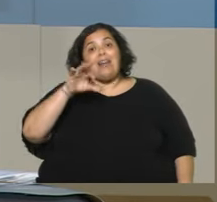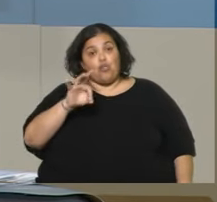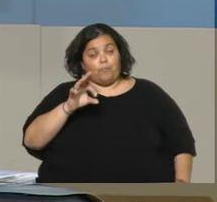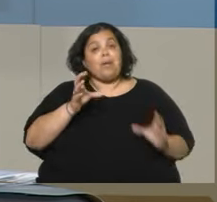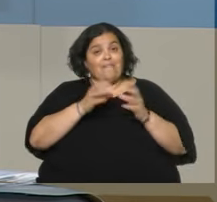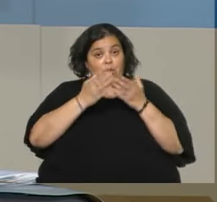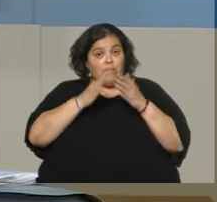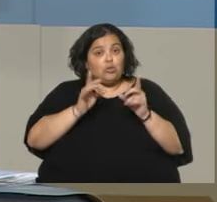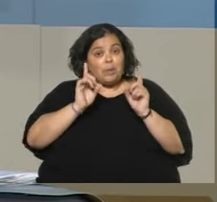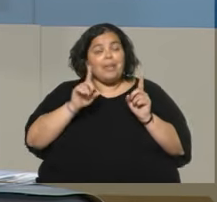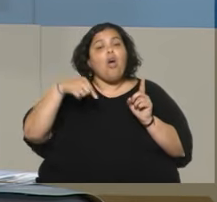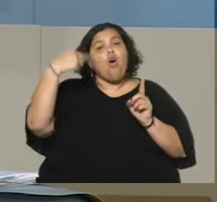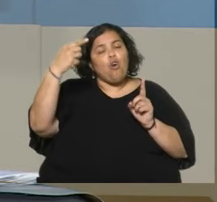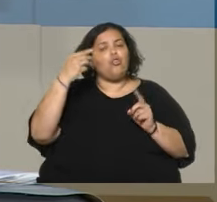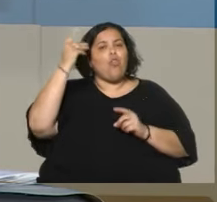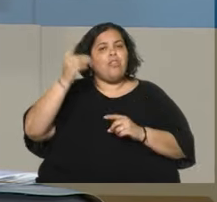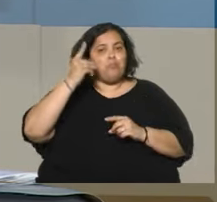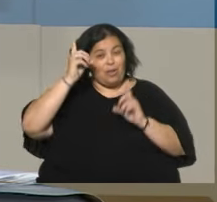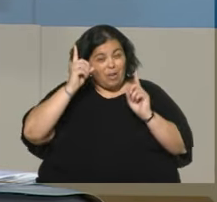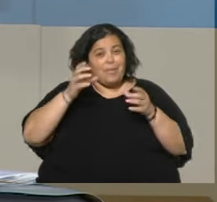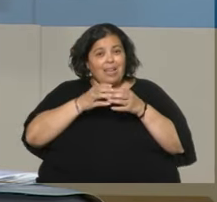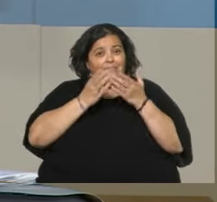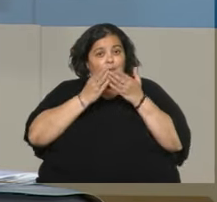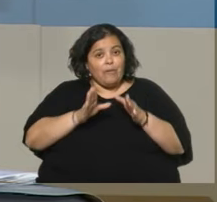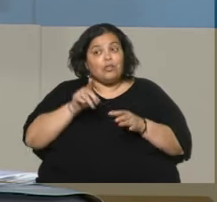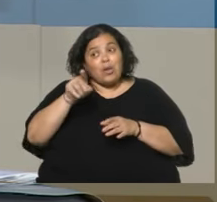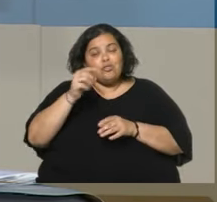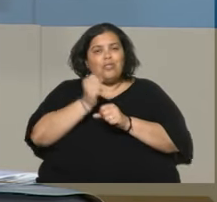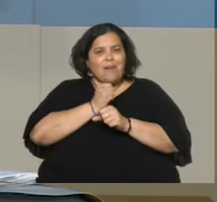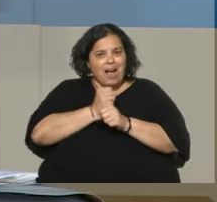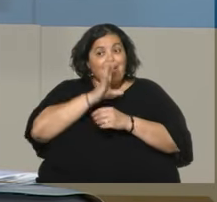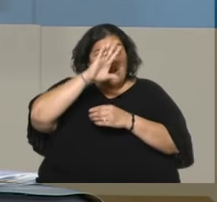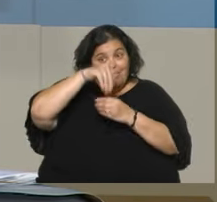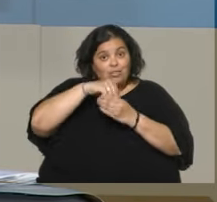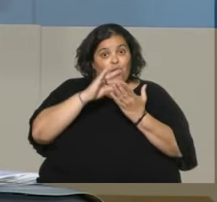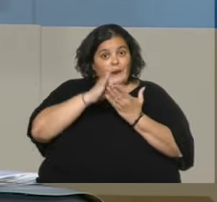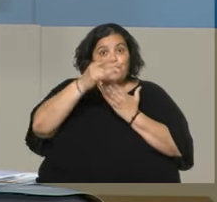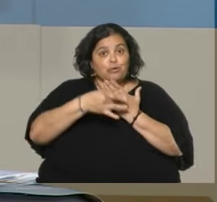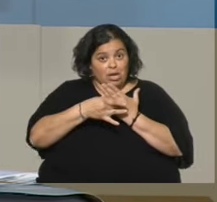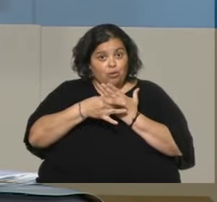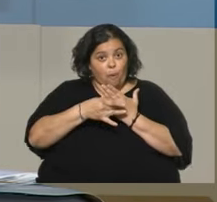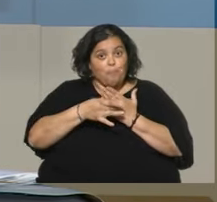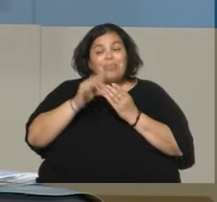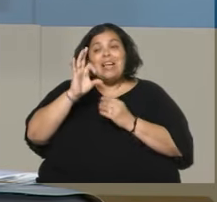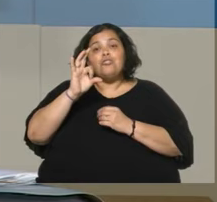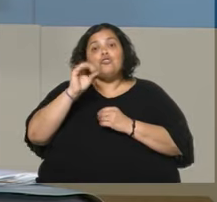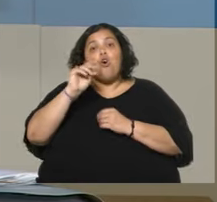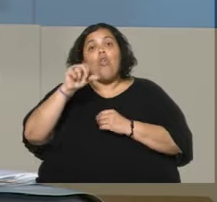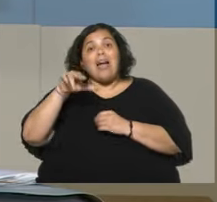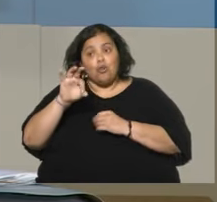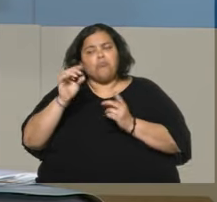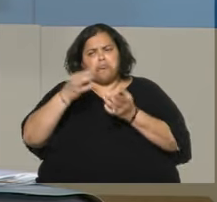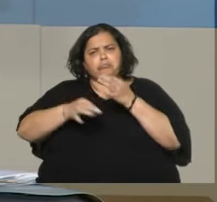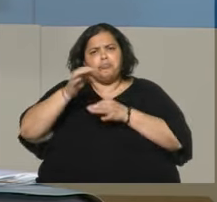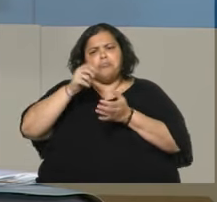diputados que representan a esa fuerza política, trabajaron en el proyecto. El equipo de Martín Sodano hizo observaciones